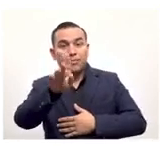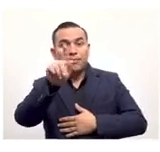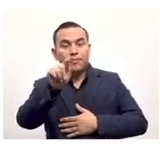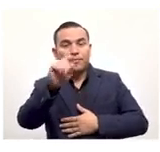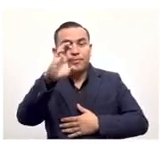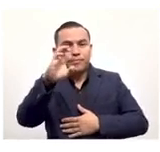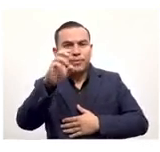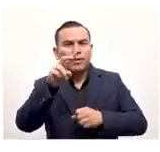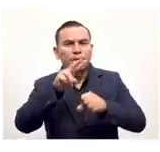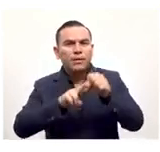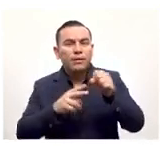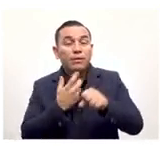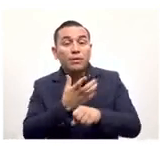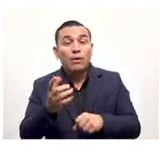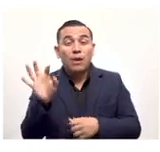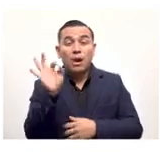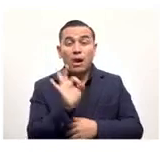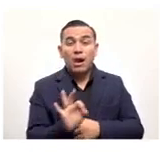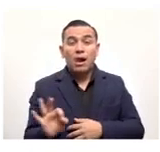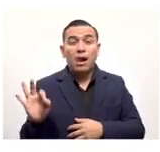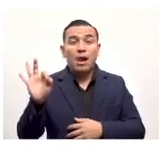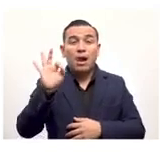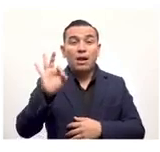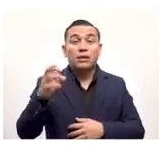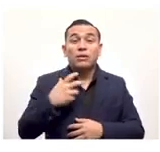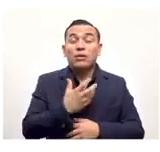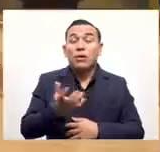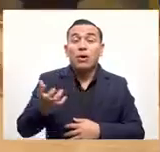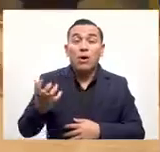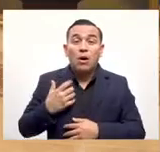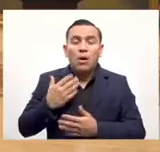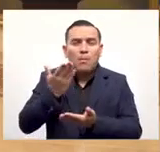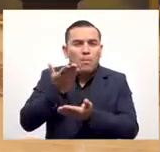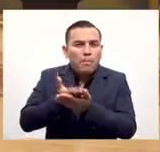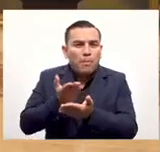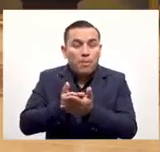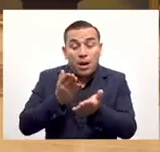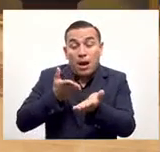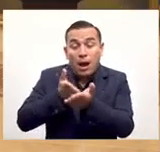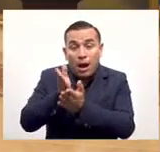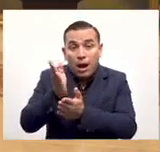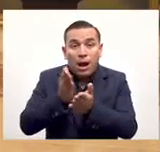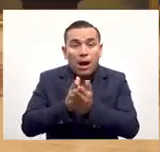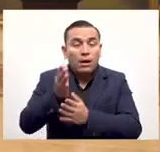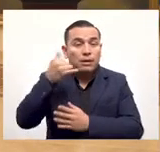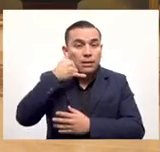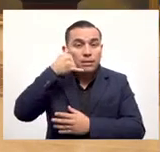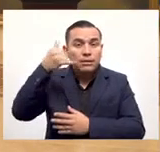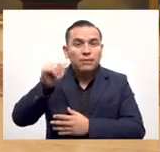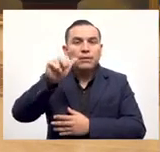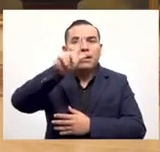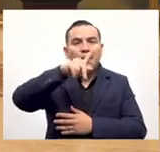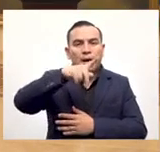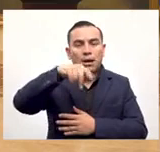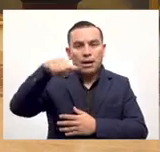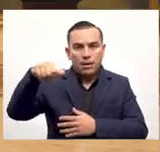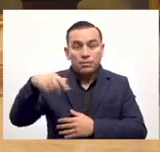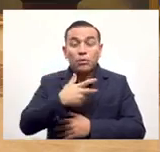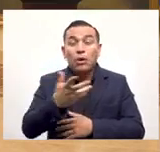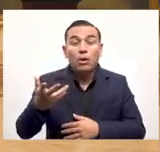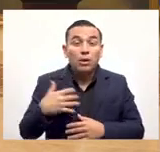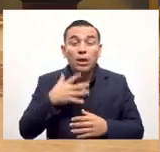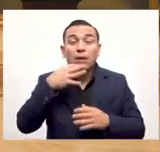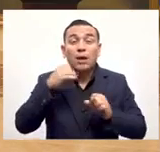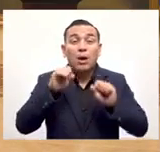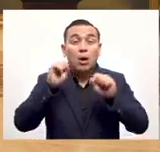y, por lo tanto, el Estado va a mejorar la señal de Internet, el Estado va a promover la accesibilidad a los aparatos, al app, etcétera,